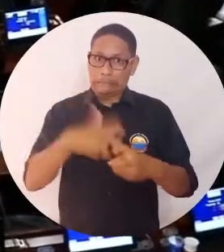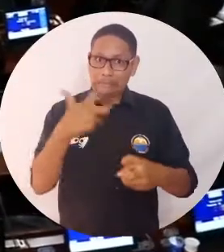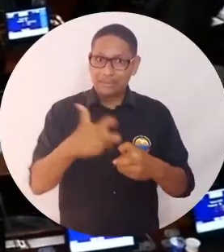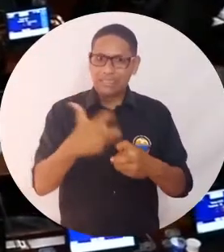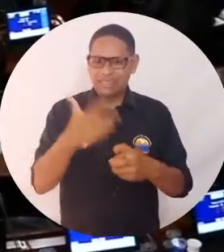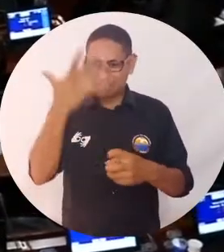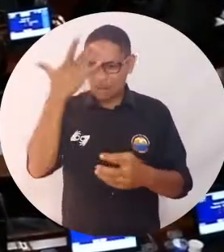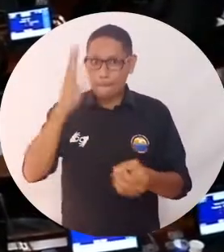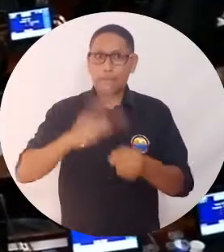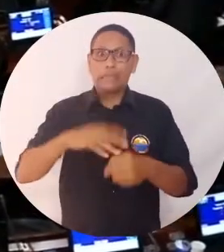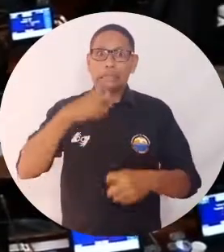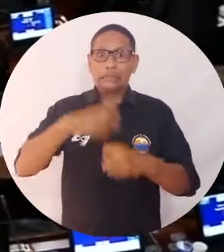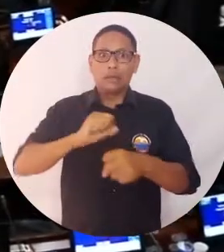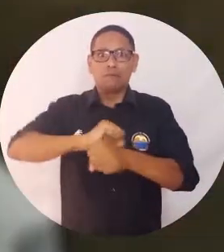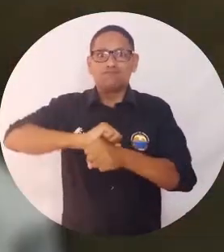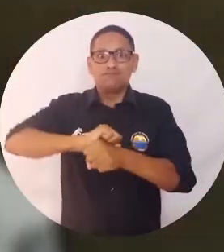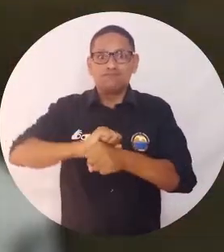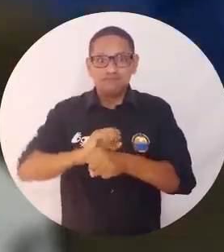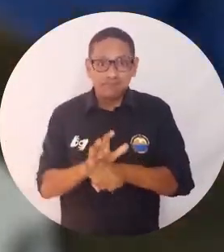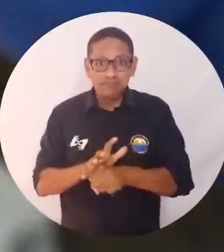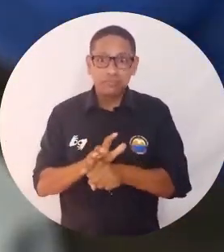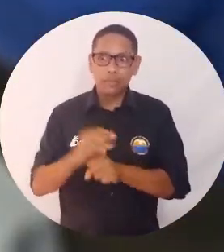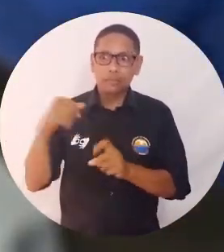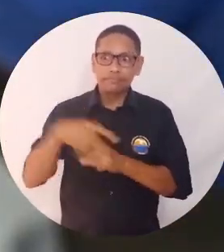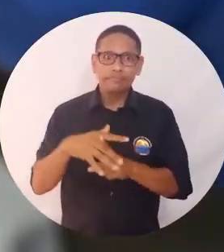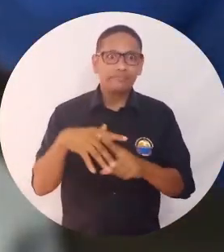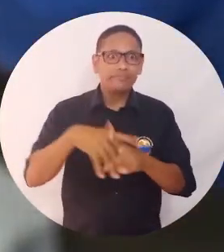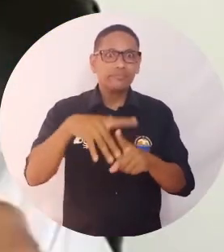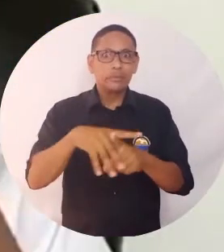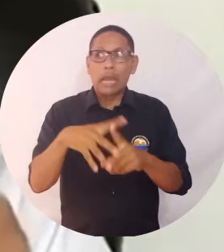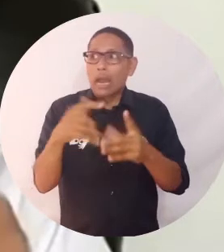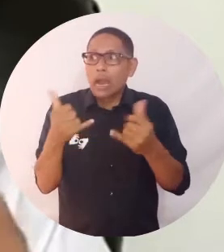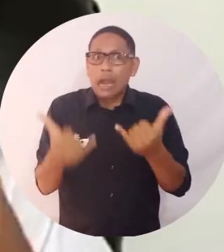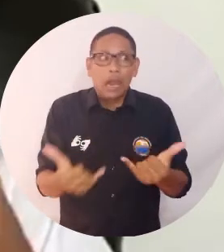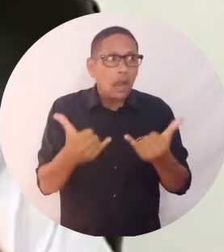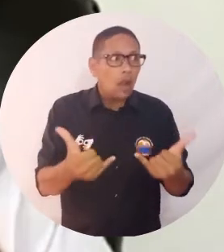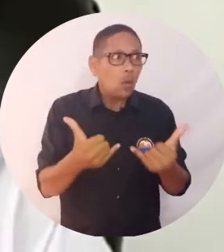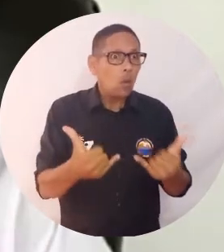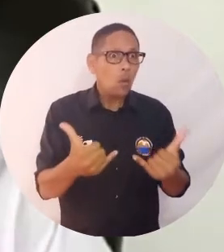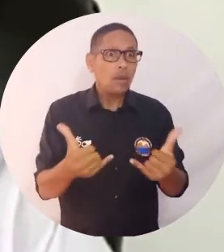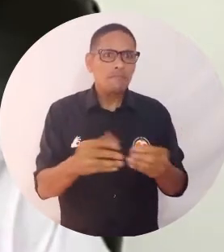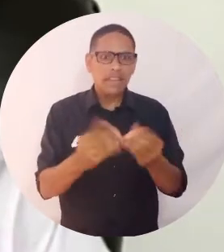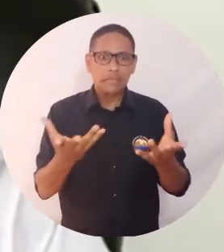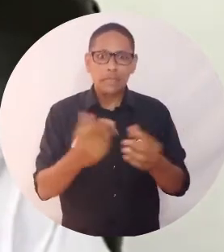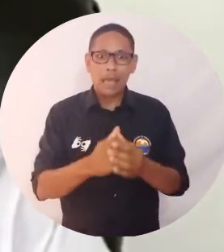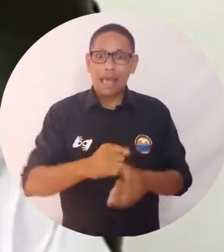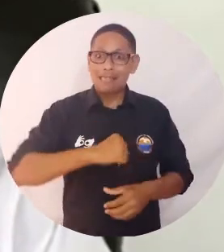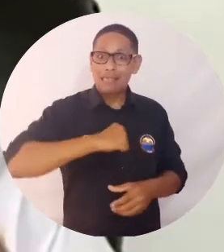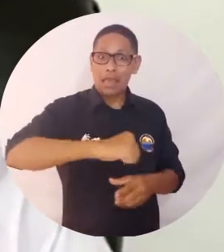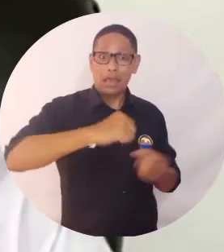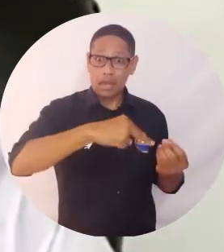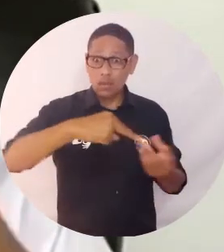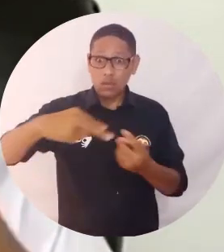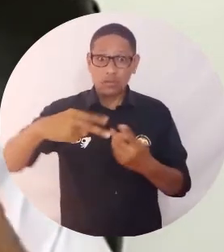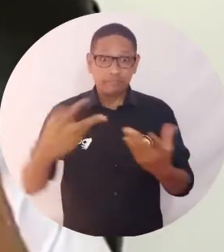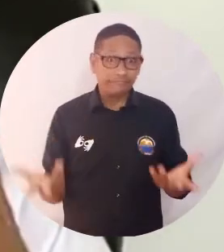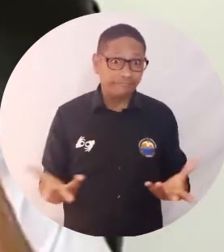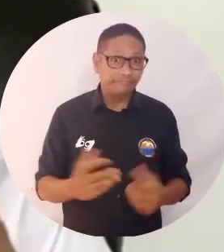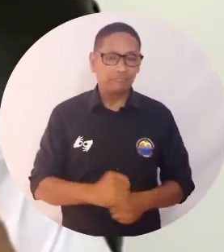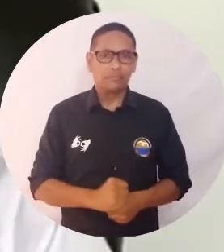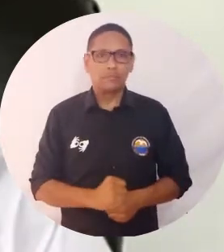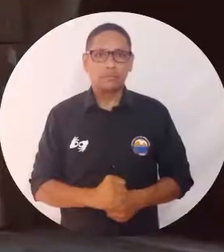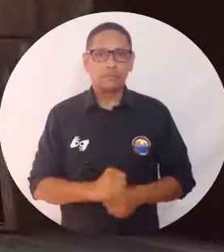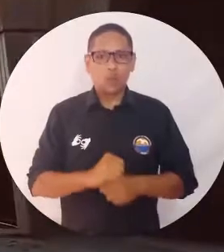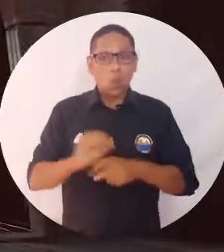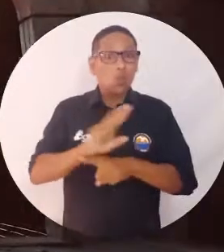difícil, producto de la pandemia que está pasando en el mundo y que se cumpla en pleno el derecho a la educación en